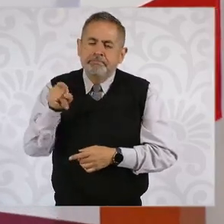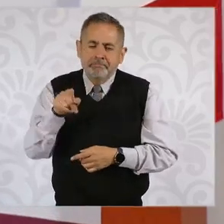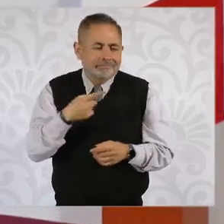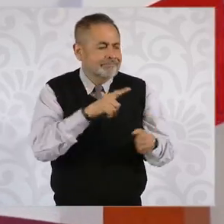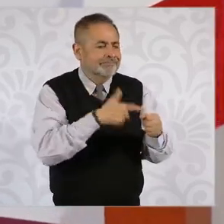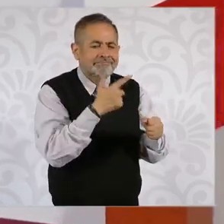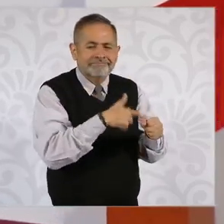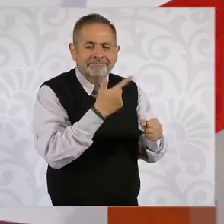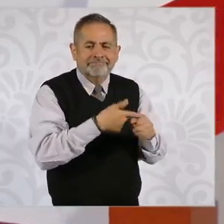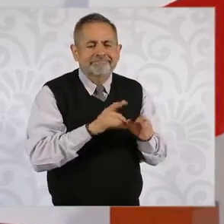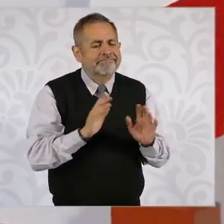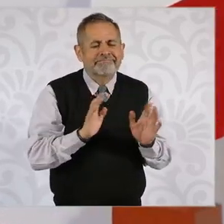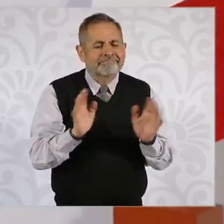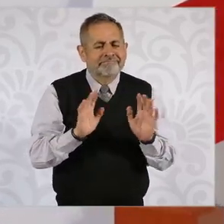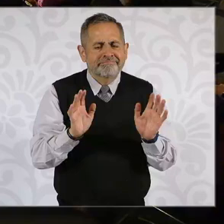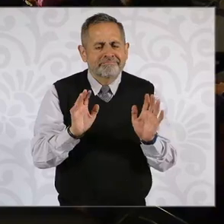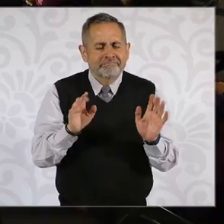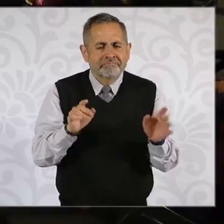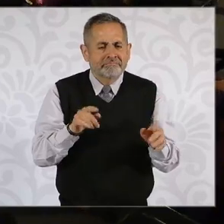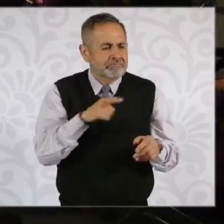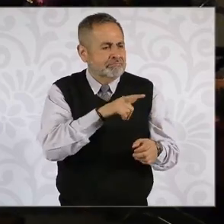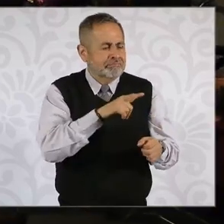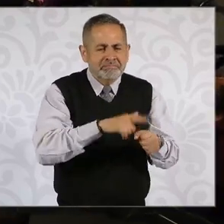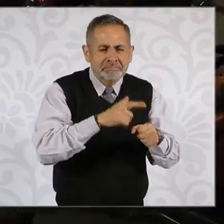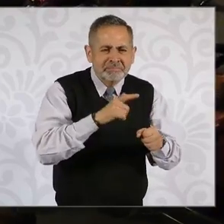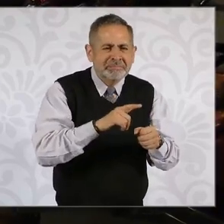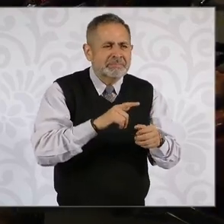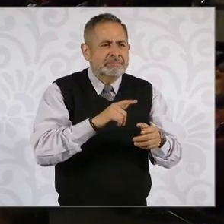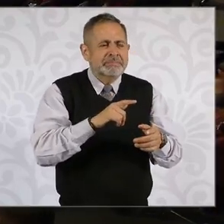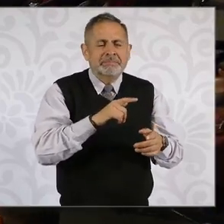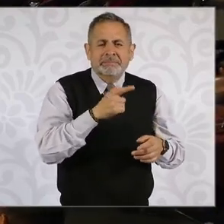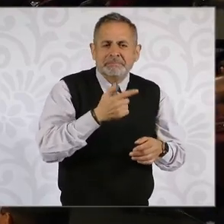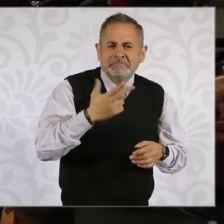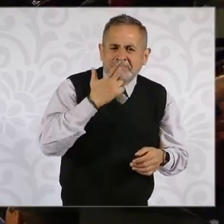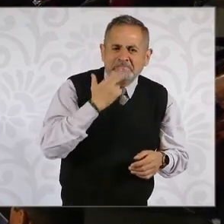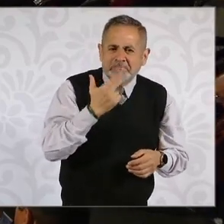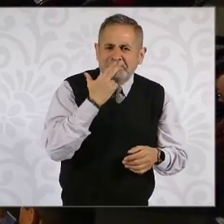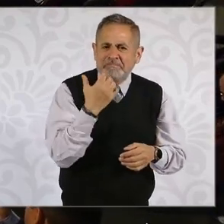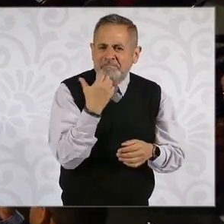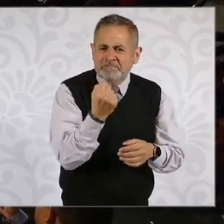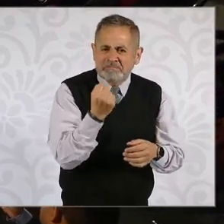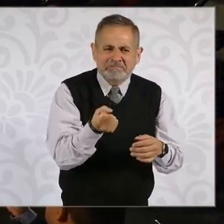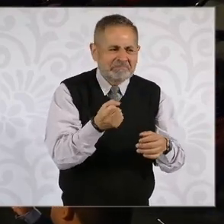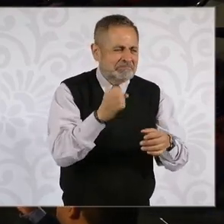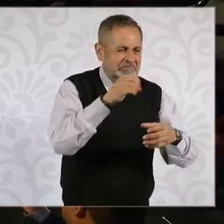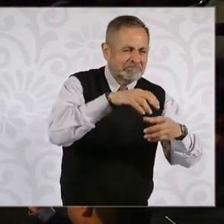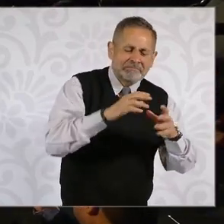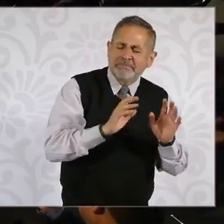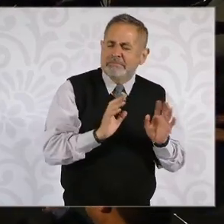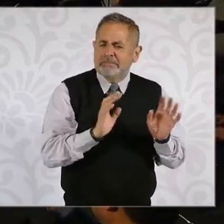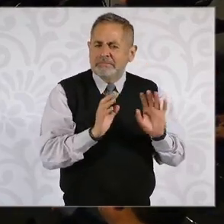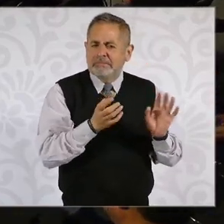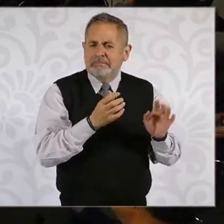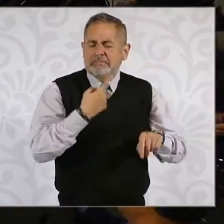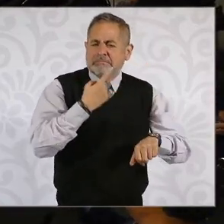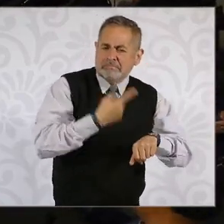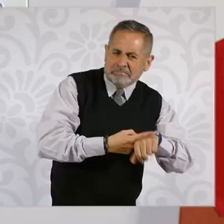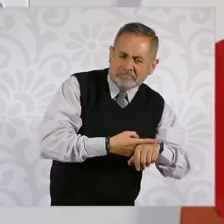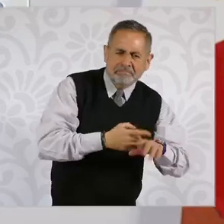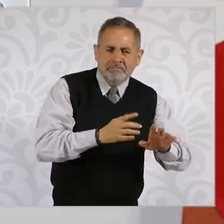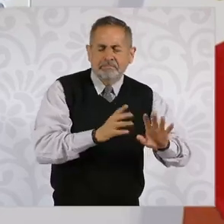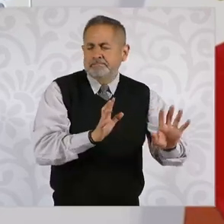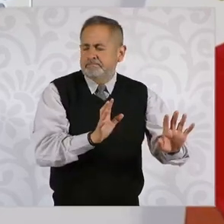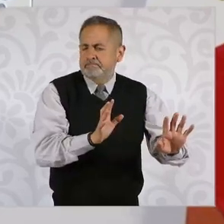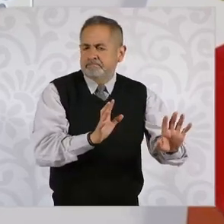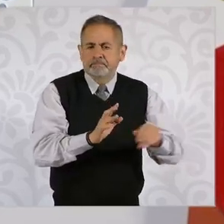refresco, tiene mucha azúcar, hace daño a la salud. Entonces, lo